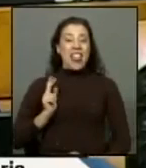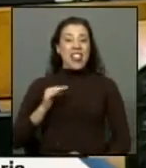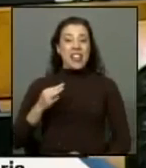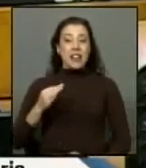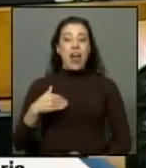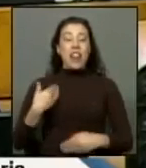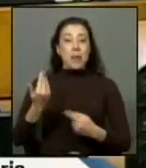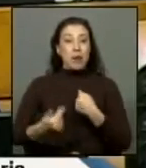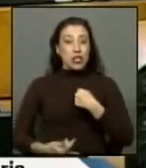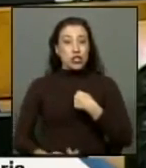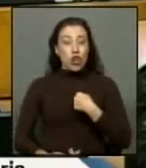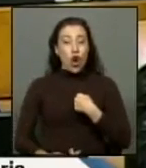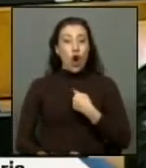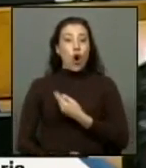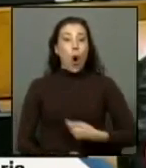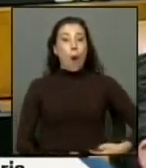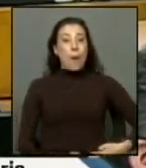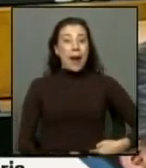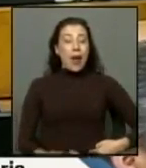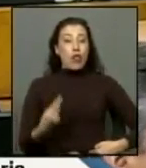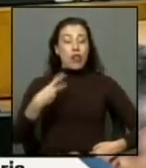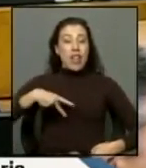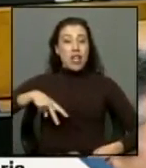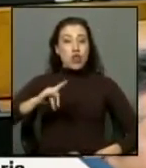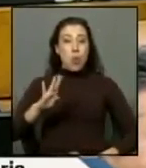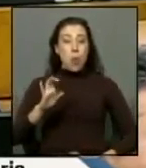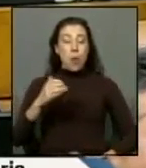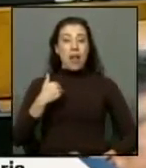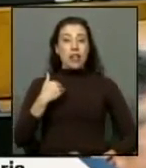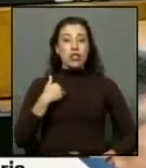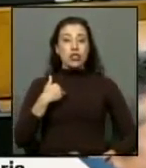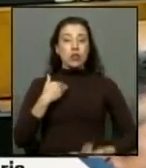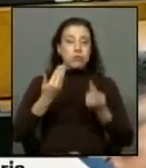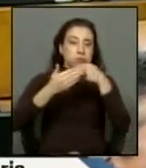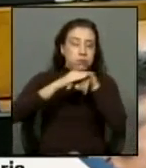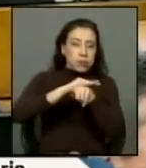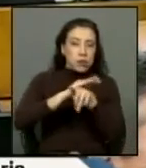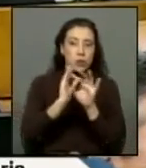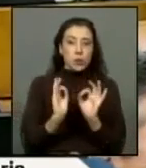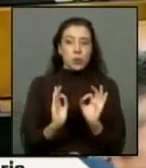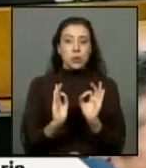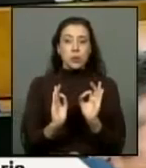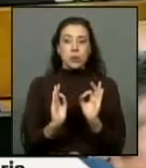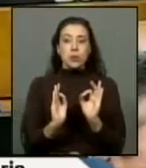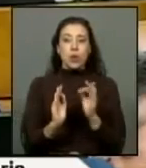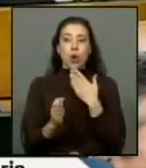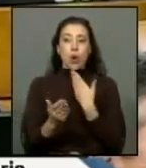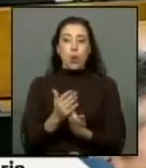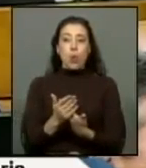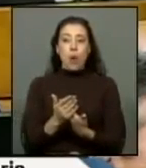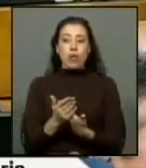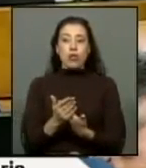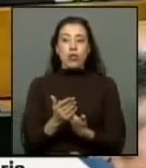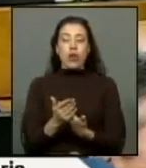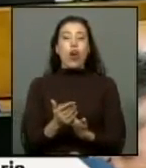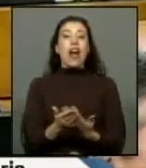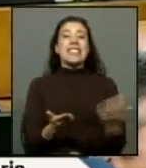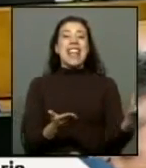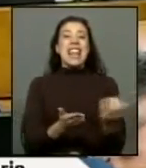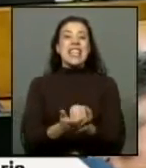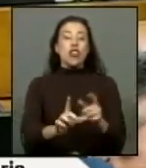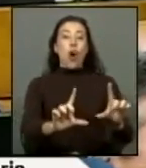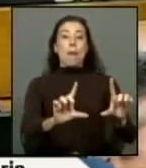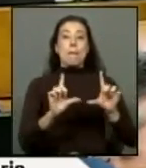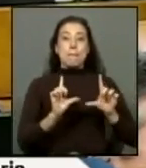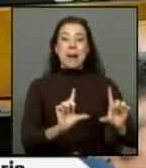después me correspondió como gobernador de Ñugle ser interventor precisamente cuando se le caducó la personalidad jurídica de